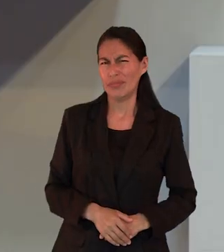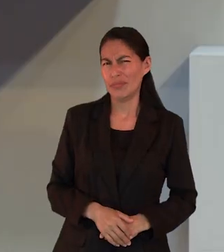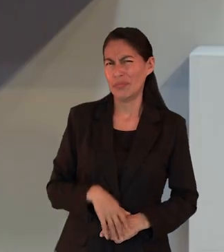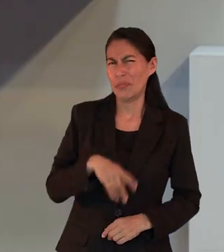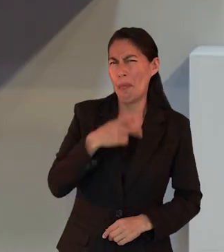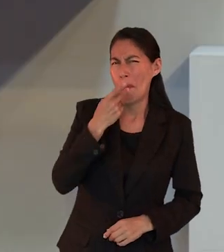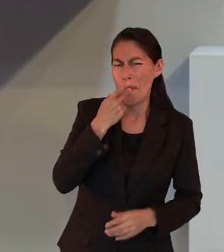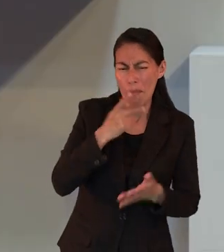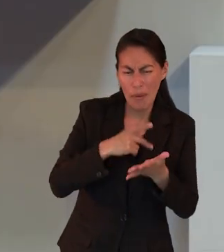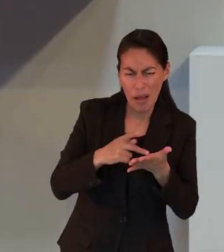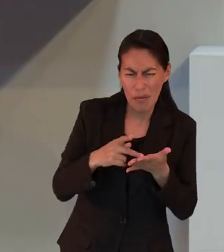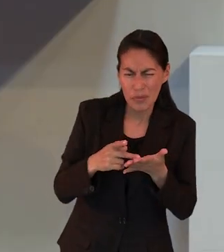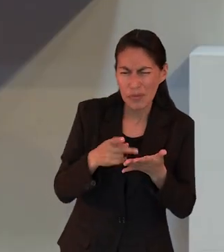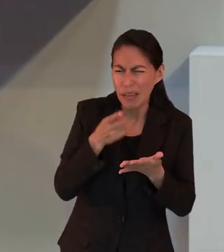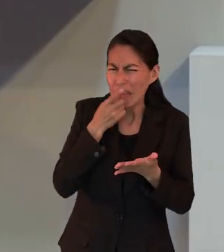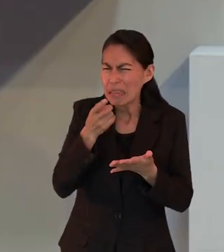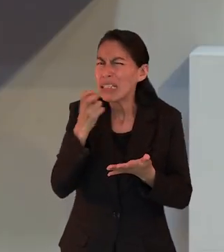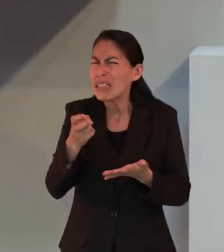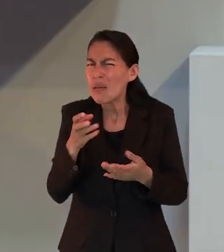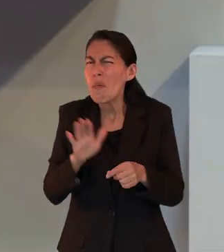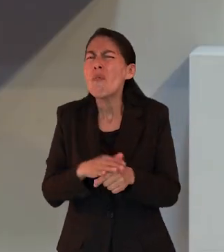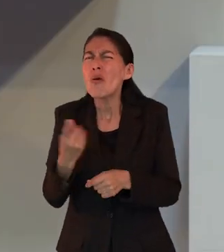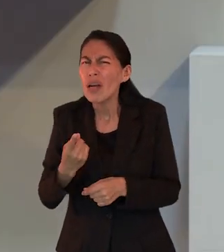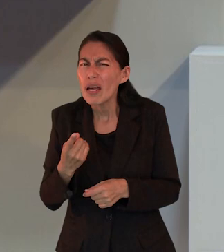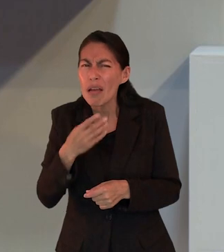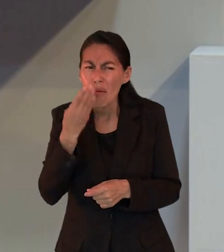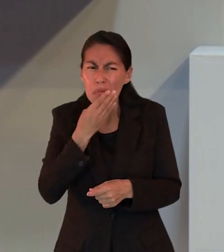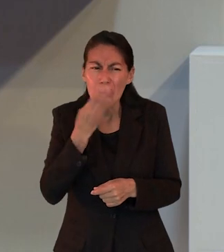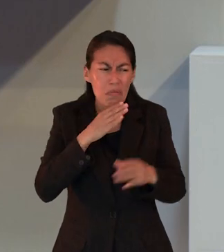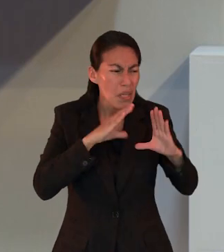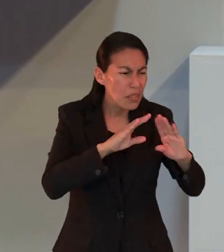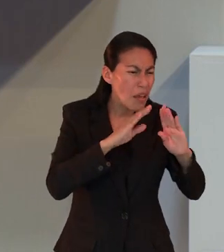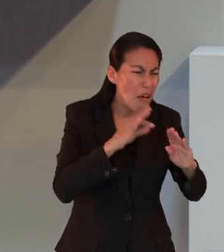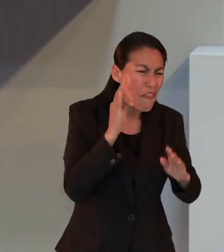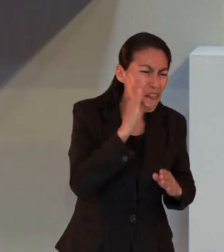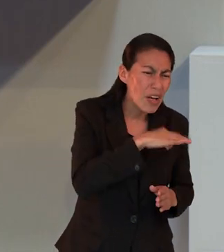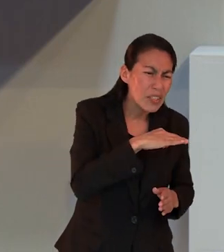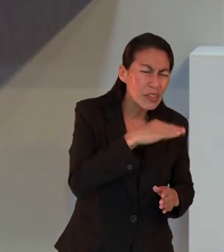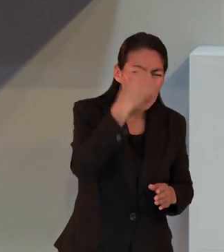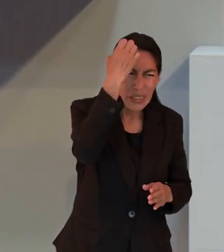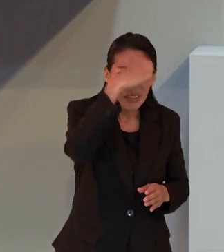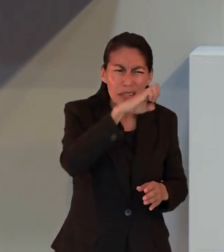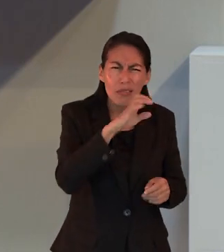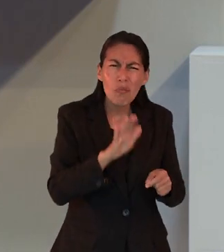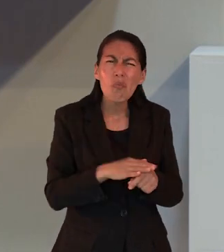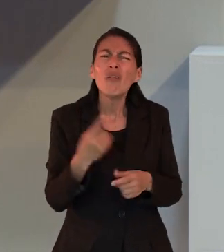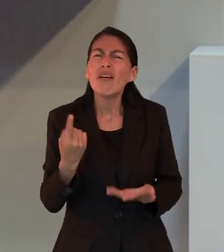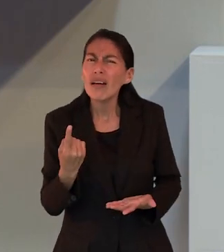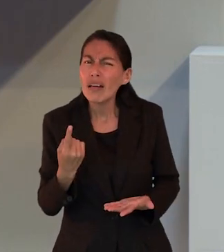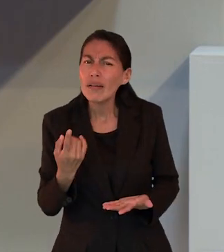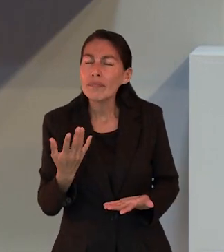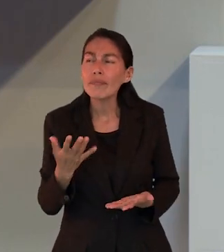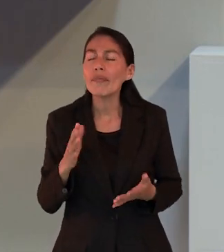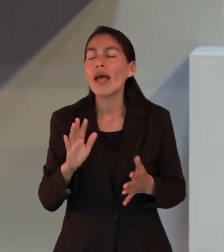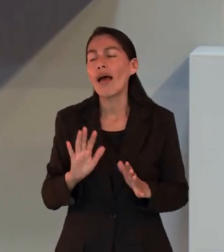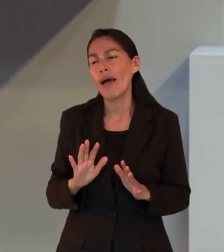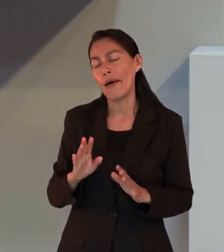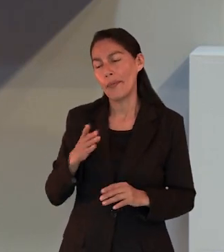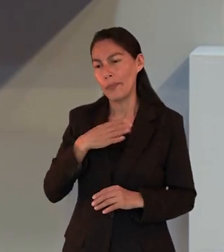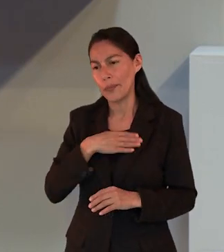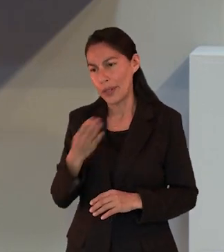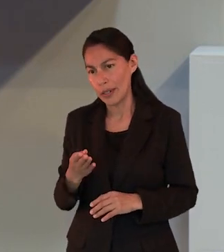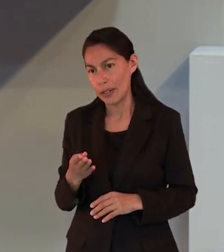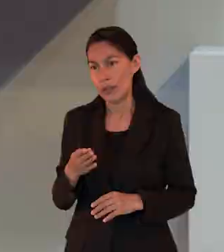es. ¿Por qué habrá mencionado Pablo este asunto? De no os dejéis llevar por las doctrinas